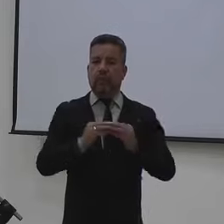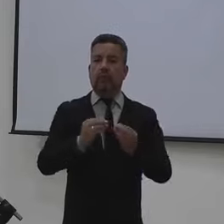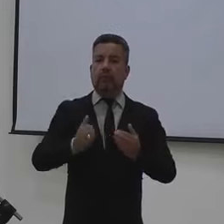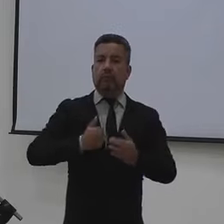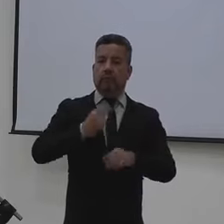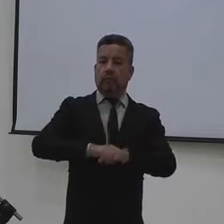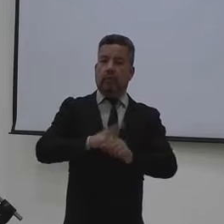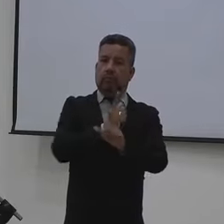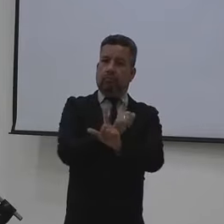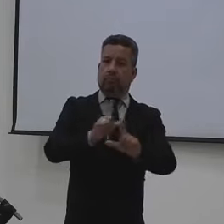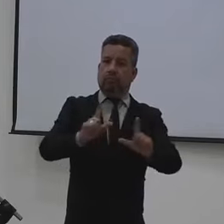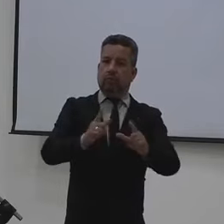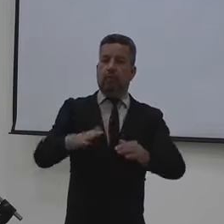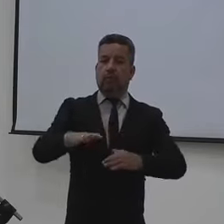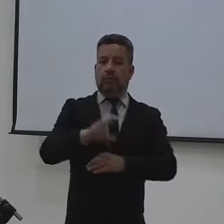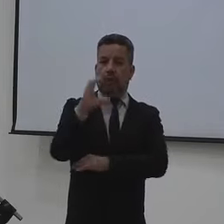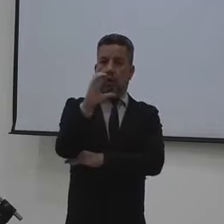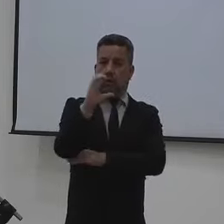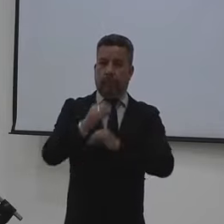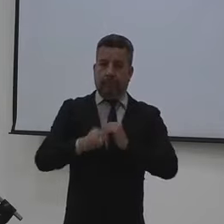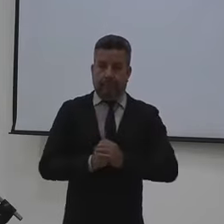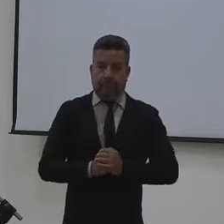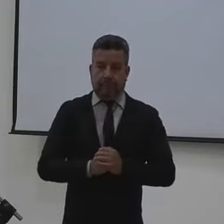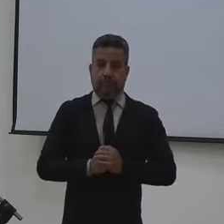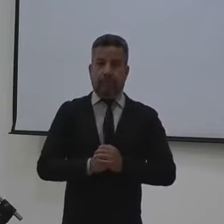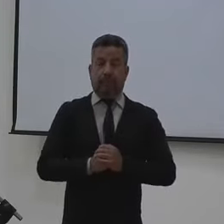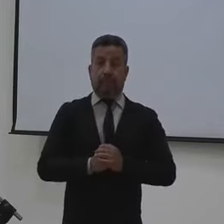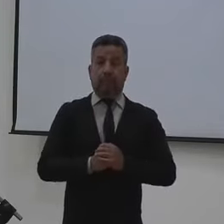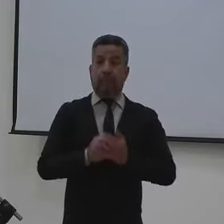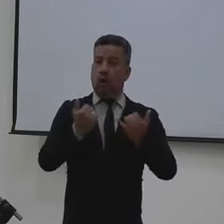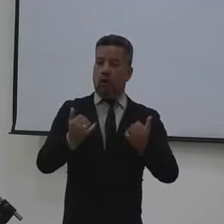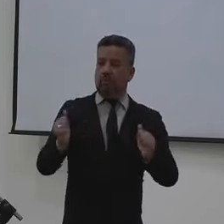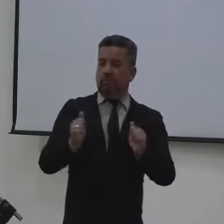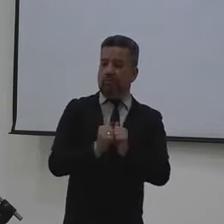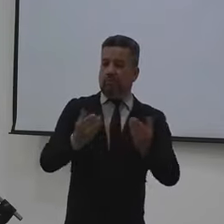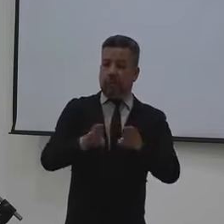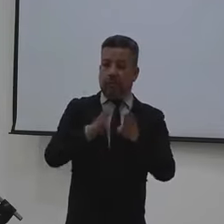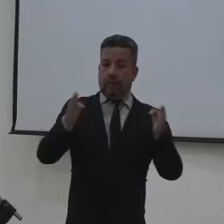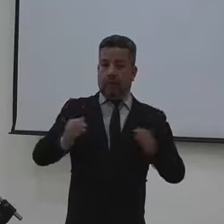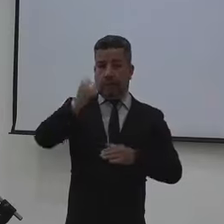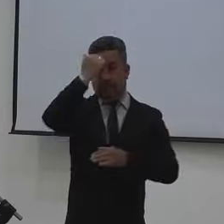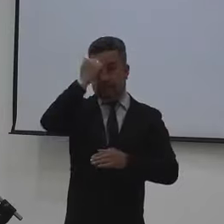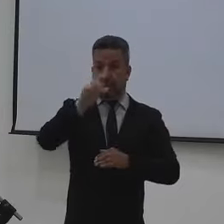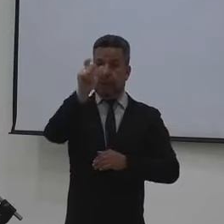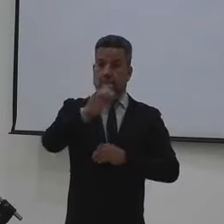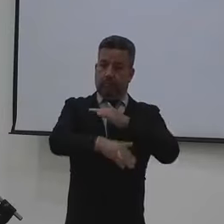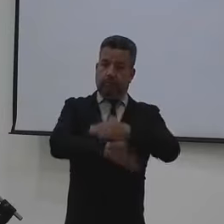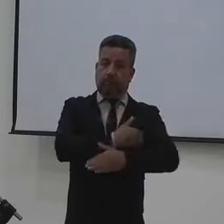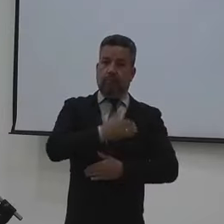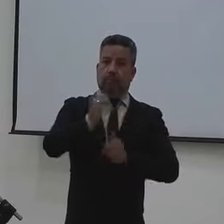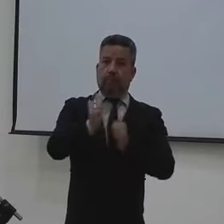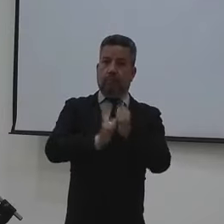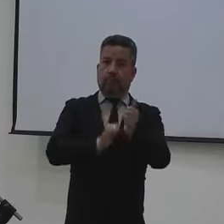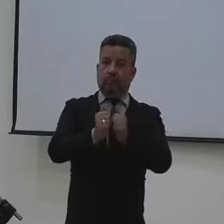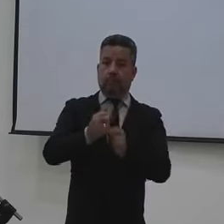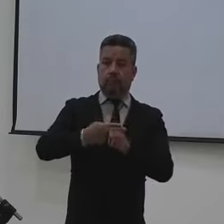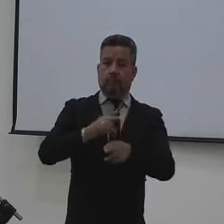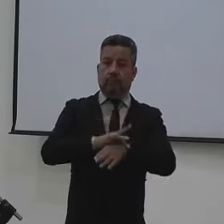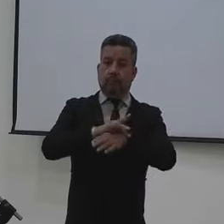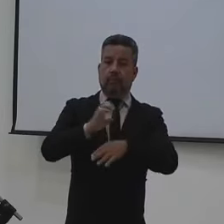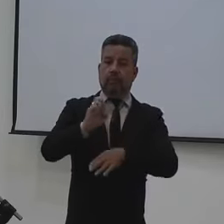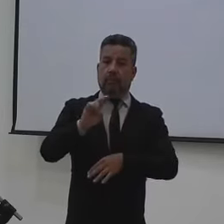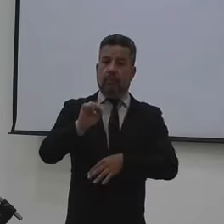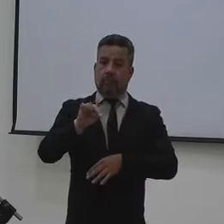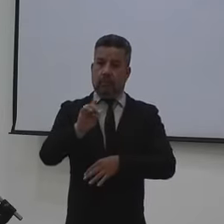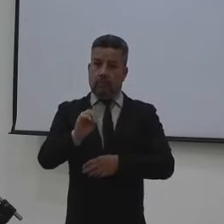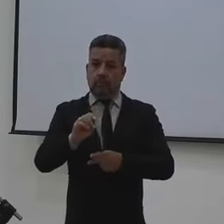actividad física y el aprovechamiento del tiempo libre en nuestro país. El día de hoy nos acompañan en la mesa principal el ministro del Deporte, el doctor